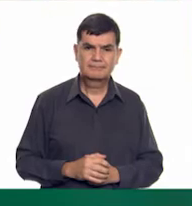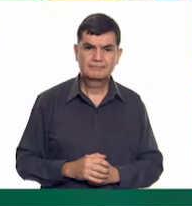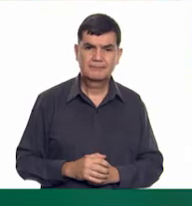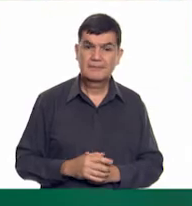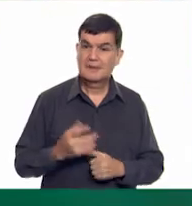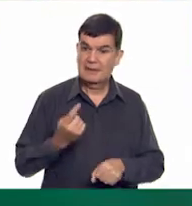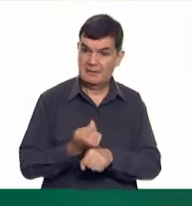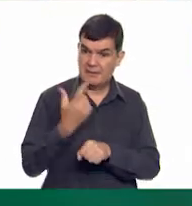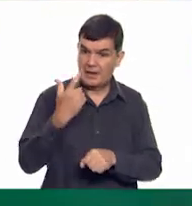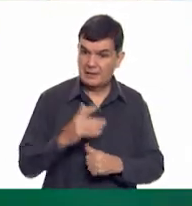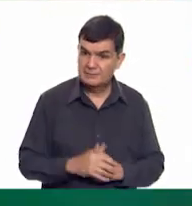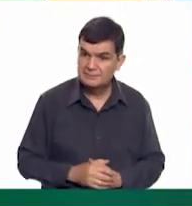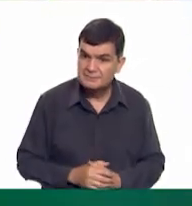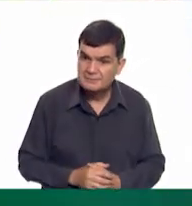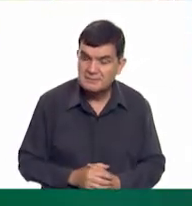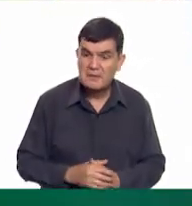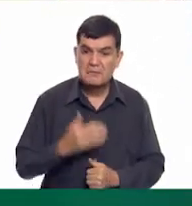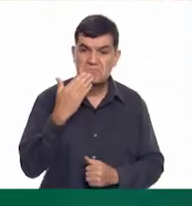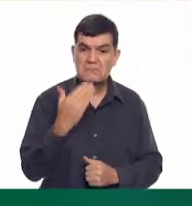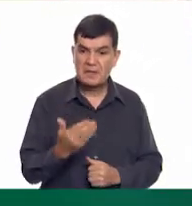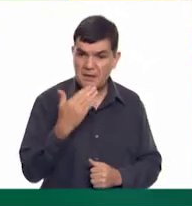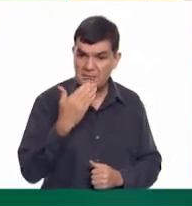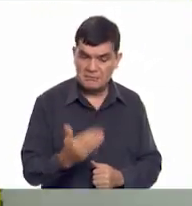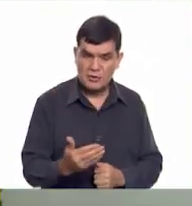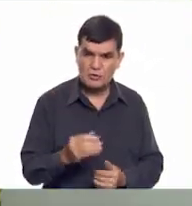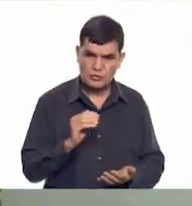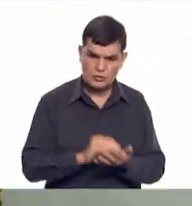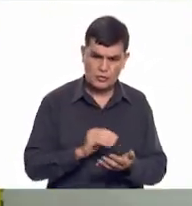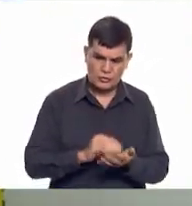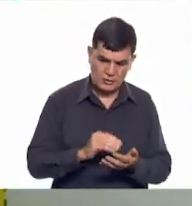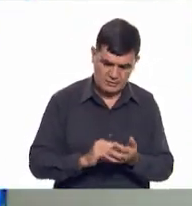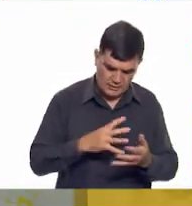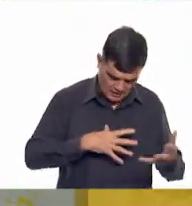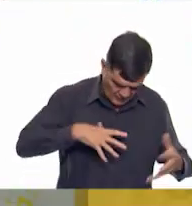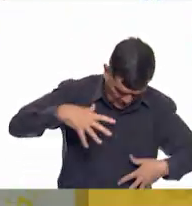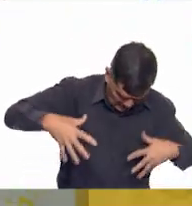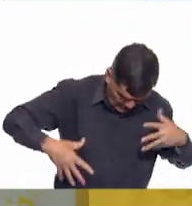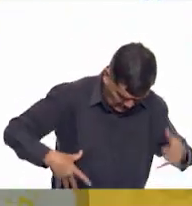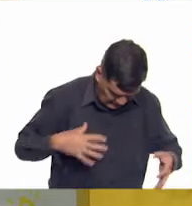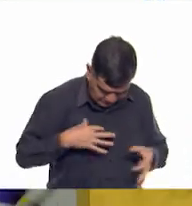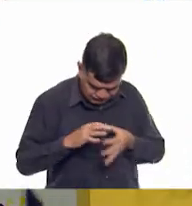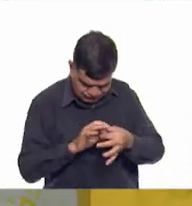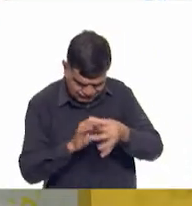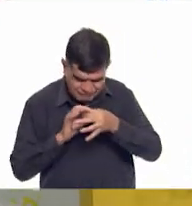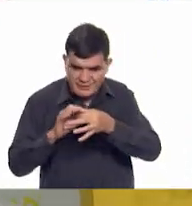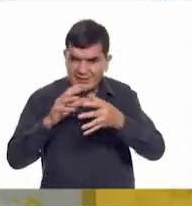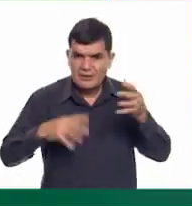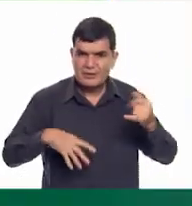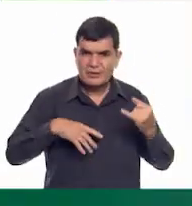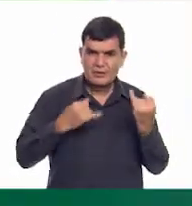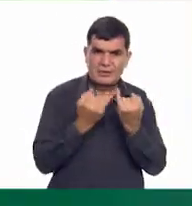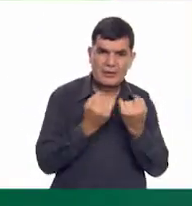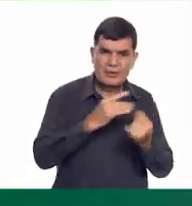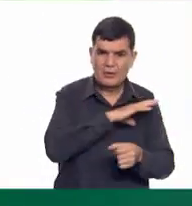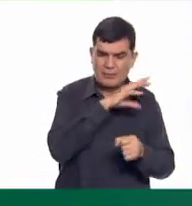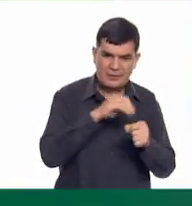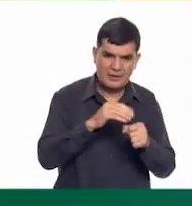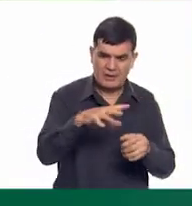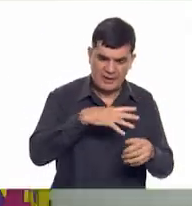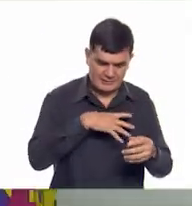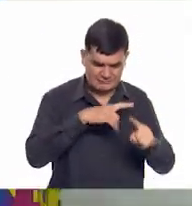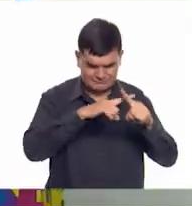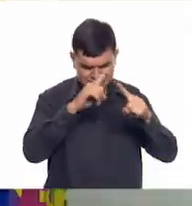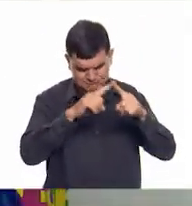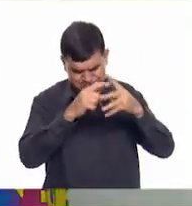¿Qué tal? Muy bien. Todavía sigo enredado con algunos vínculos. Sí, yo también. Yo me traje todos los vínculos.